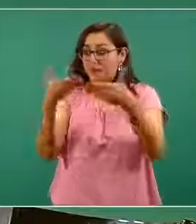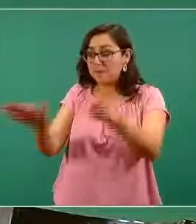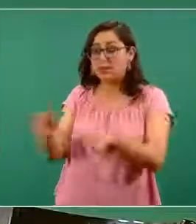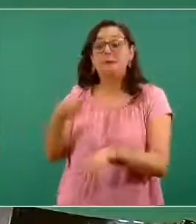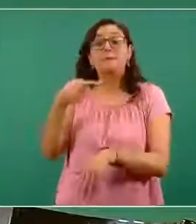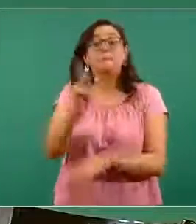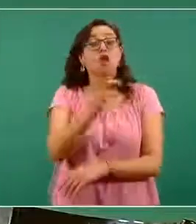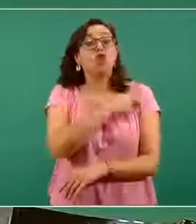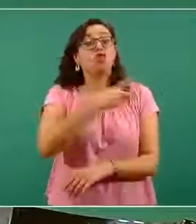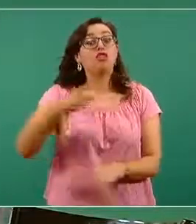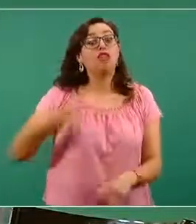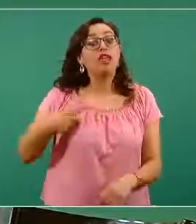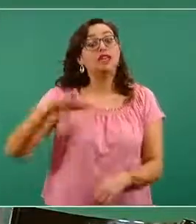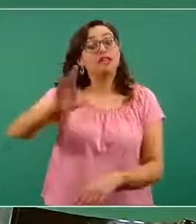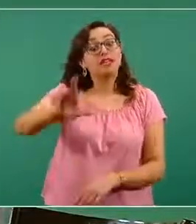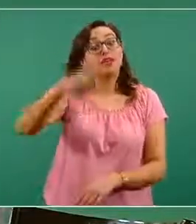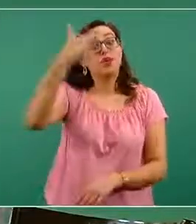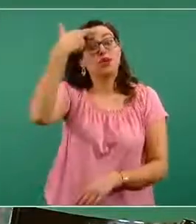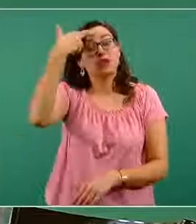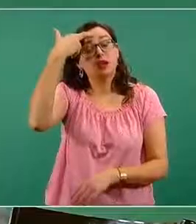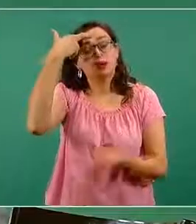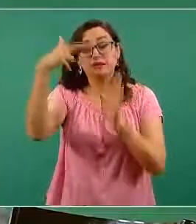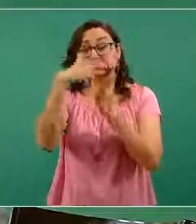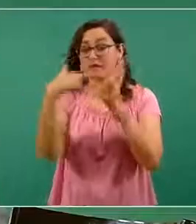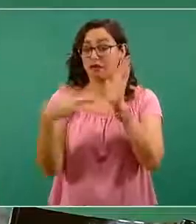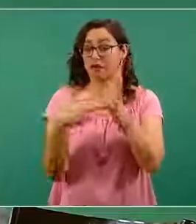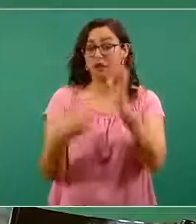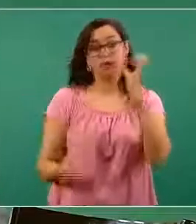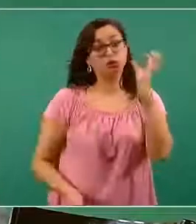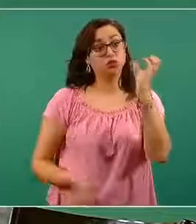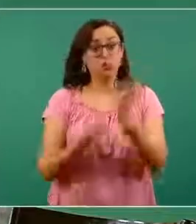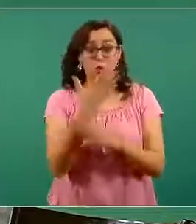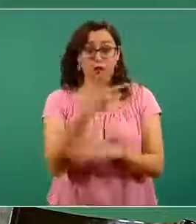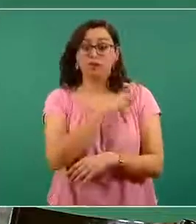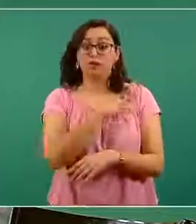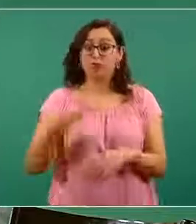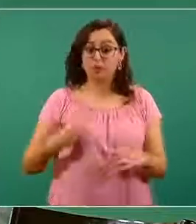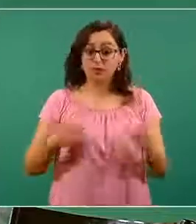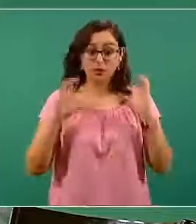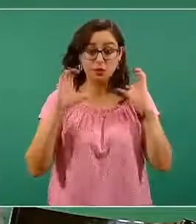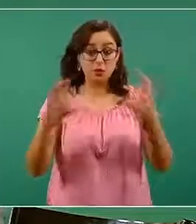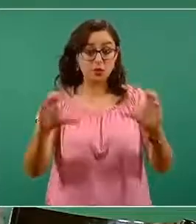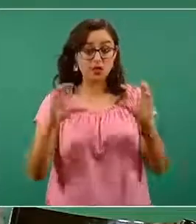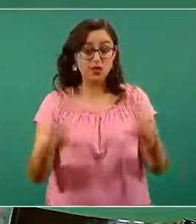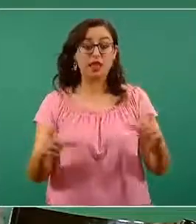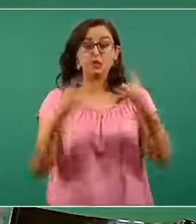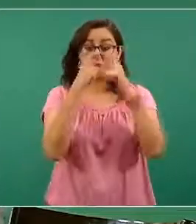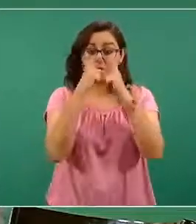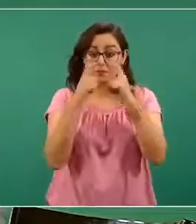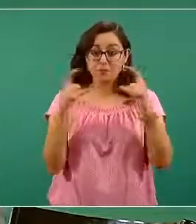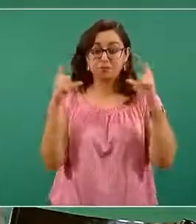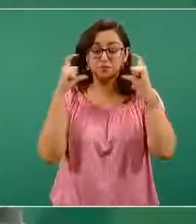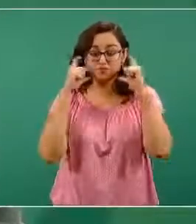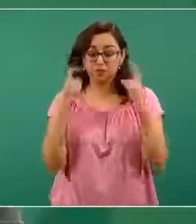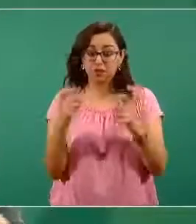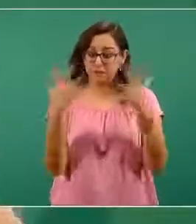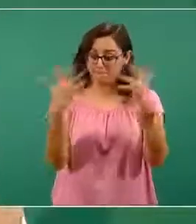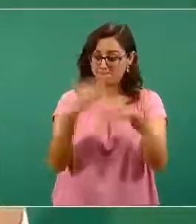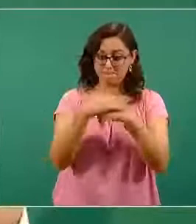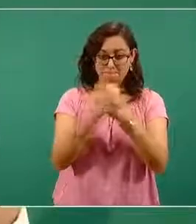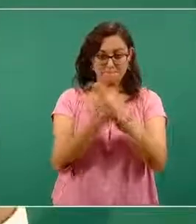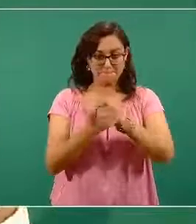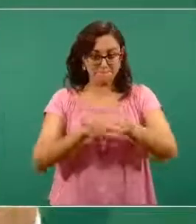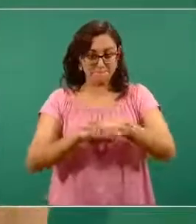nueva normalidad, este cuidado en el que hay que utilizar el cubrebocas, en el que hay que mantener nuestras manos limpias